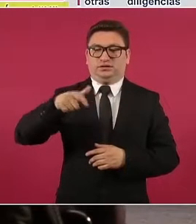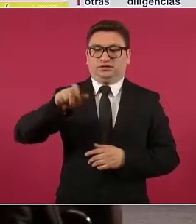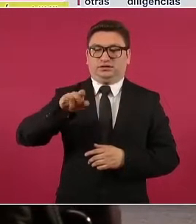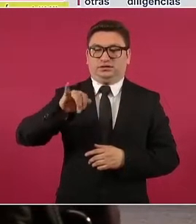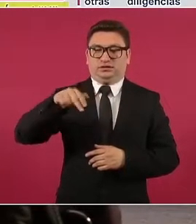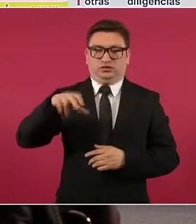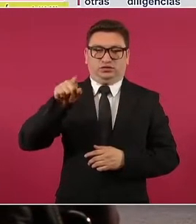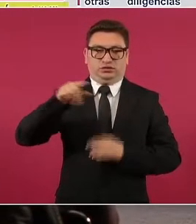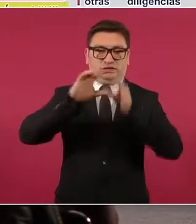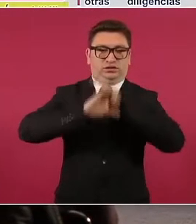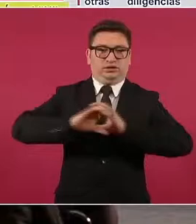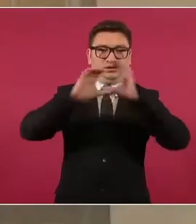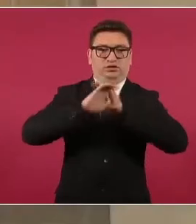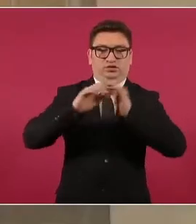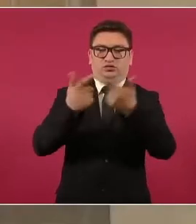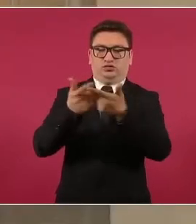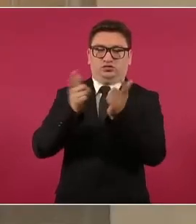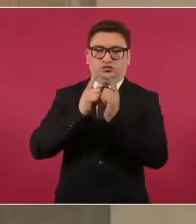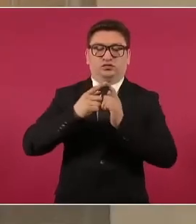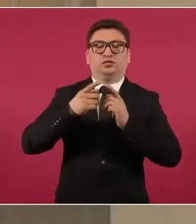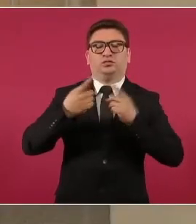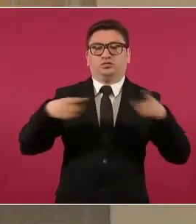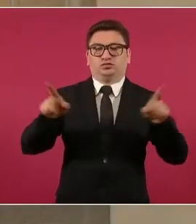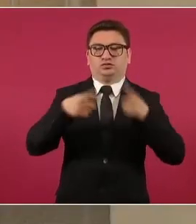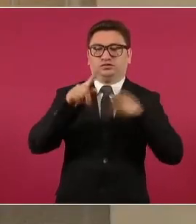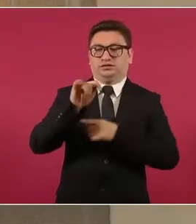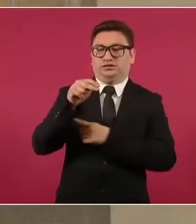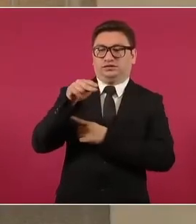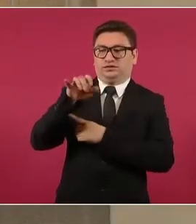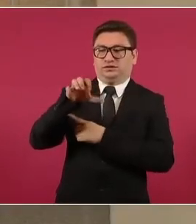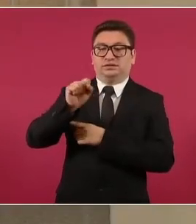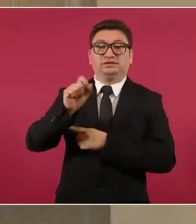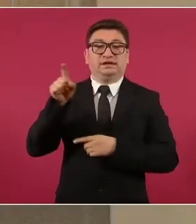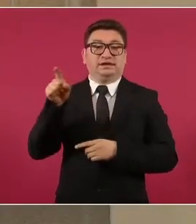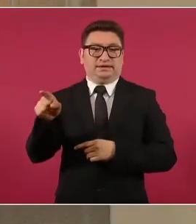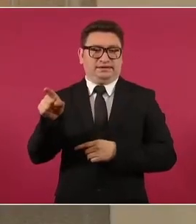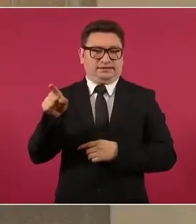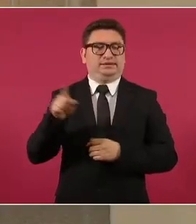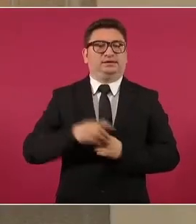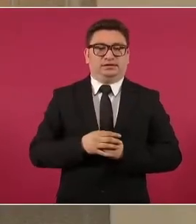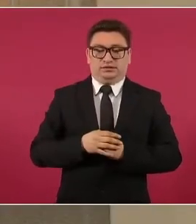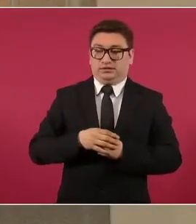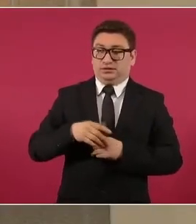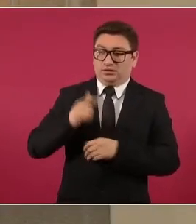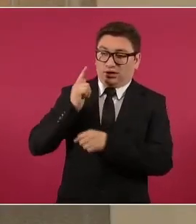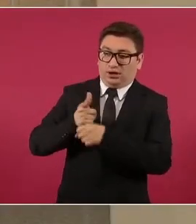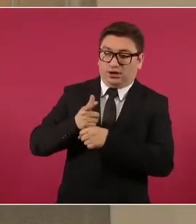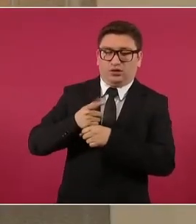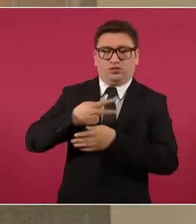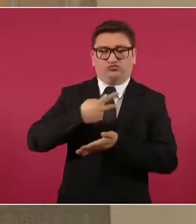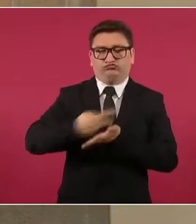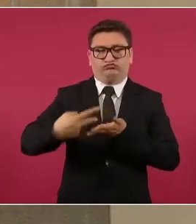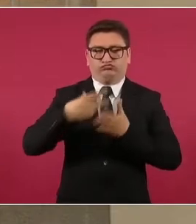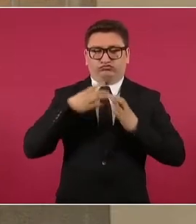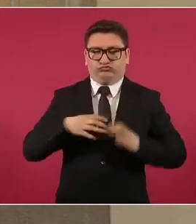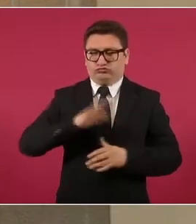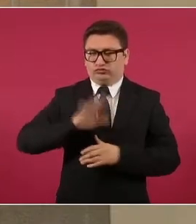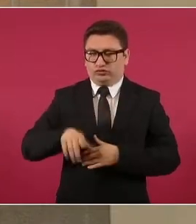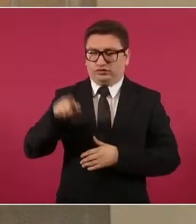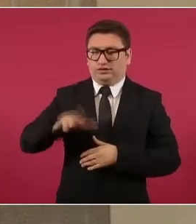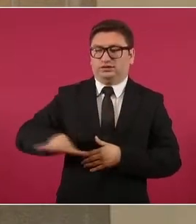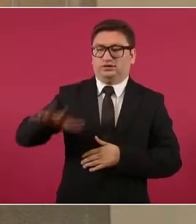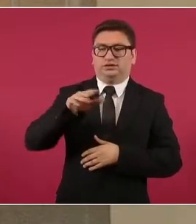cantante del grupo musical Titanes, quien fuera localizado su cuerpo en San Lorenzo,